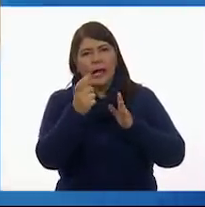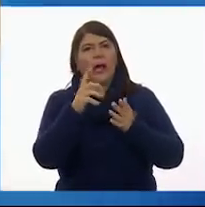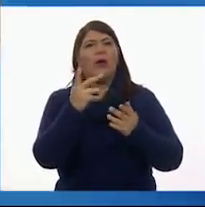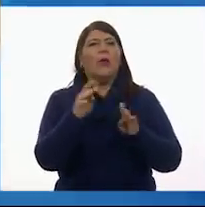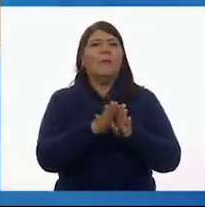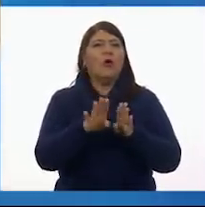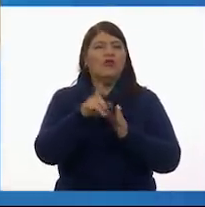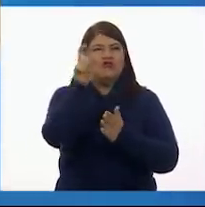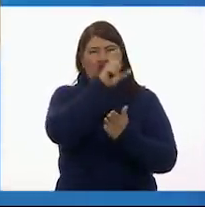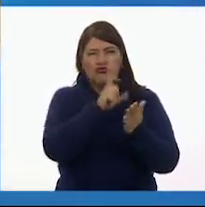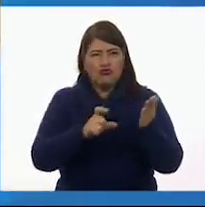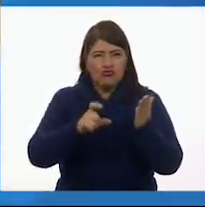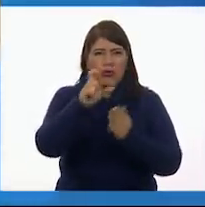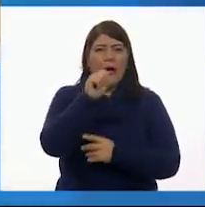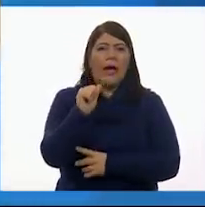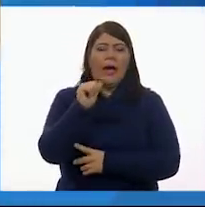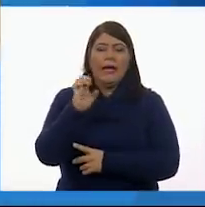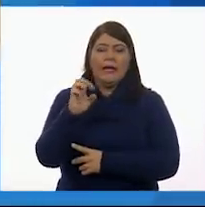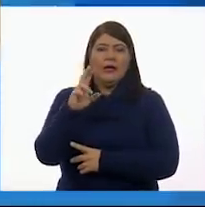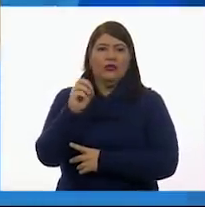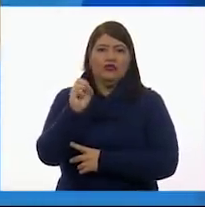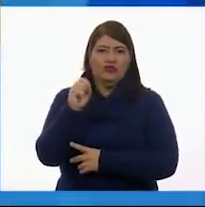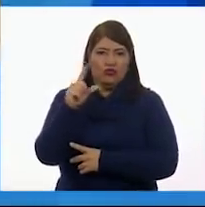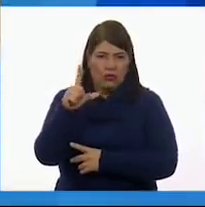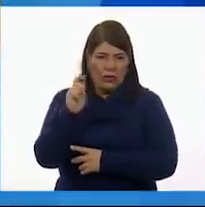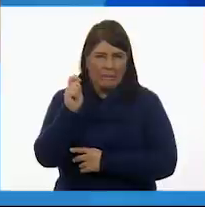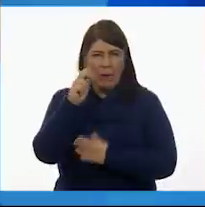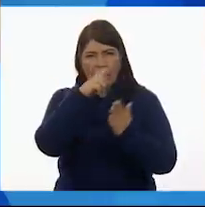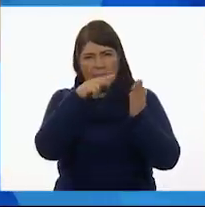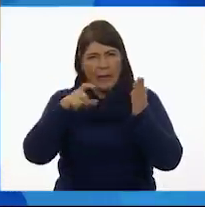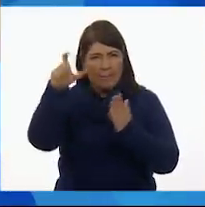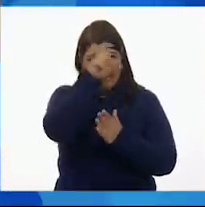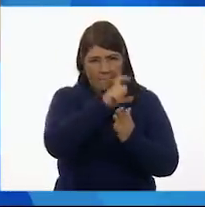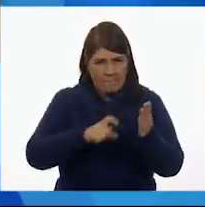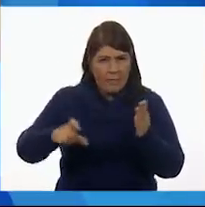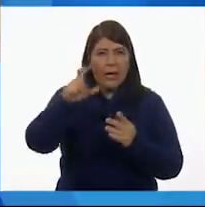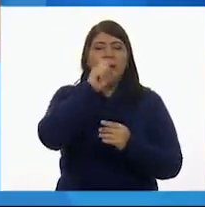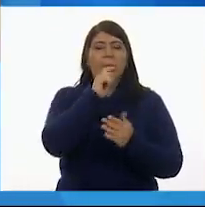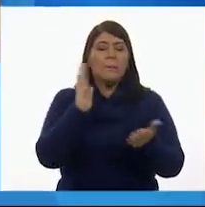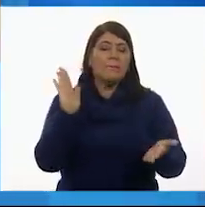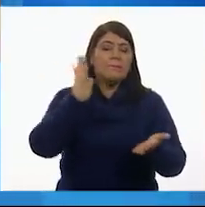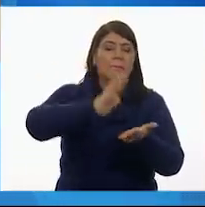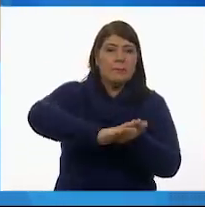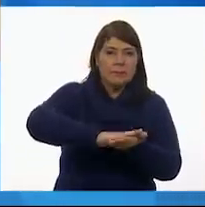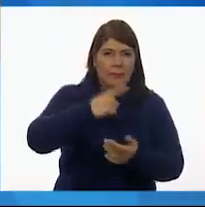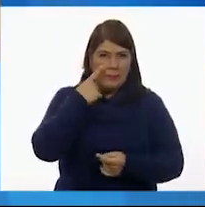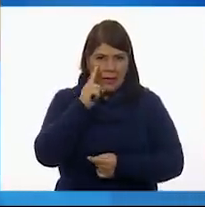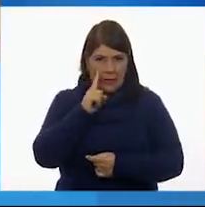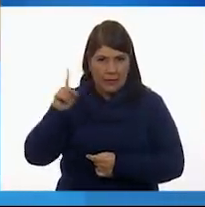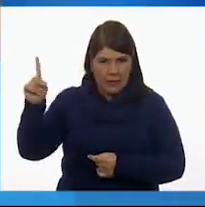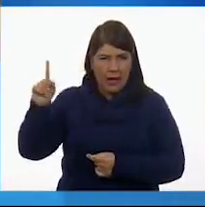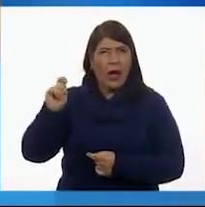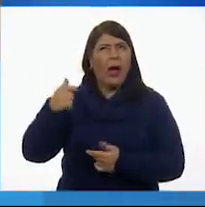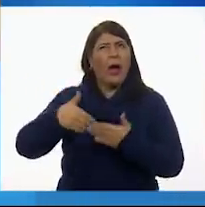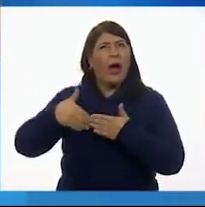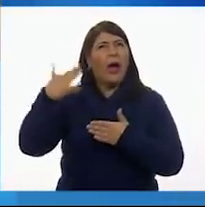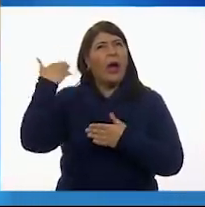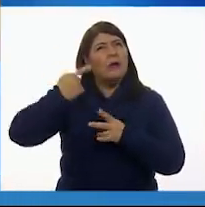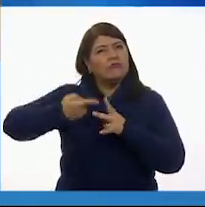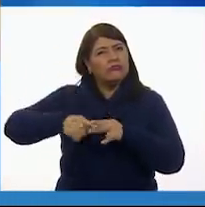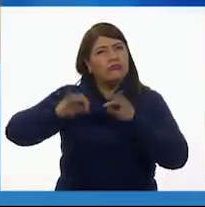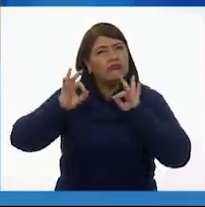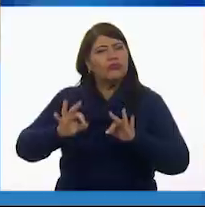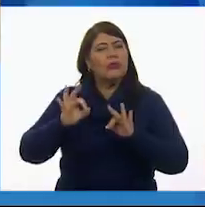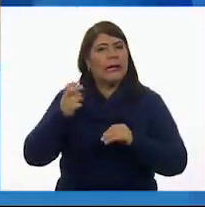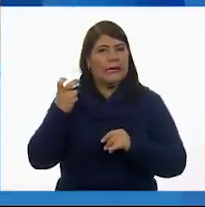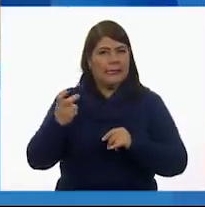y la plantilla. Bueno, los primeros registros que nos dan una referencia sobre el